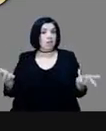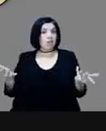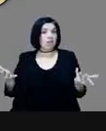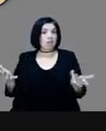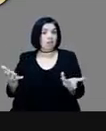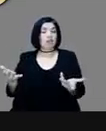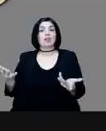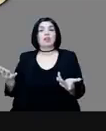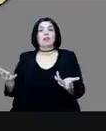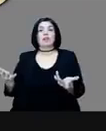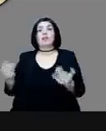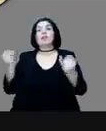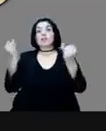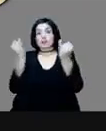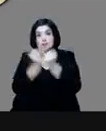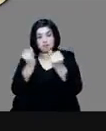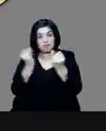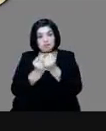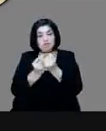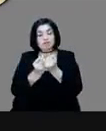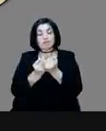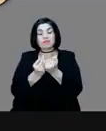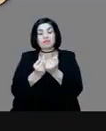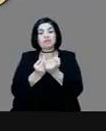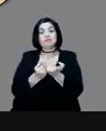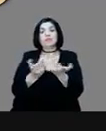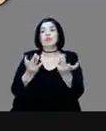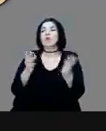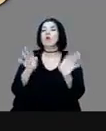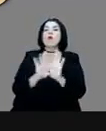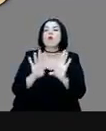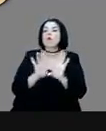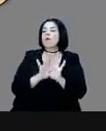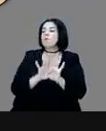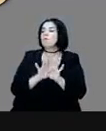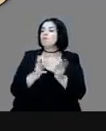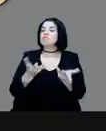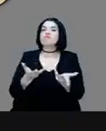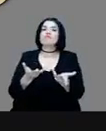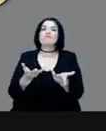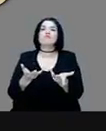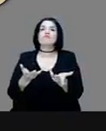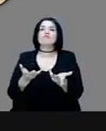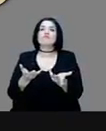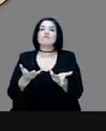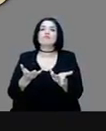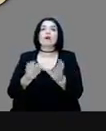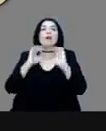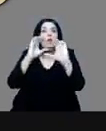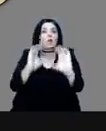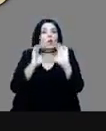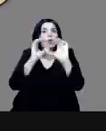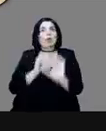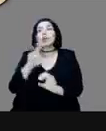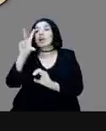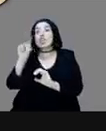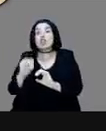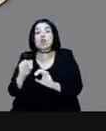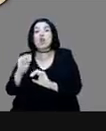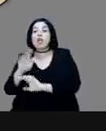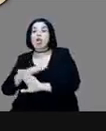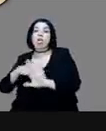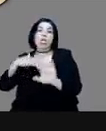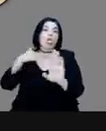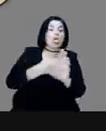otro, pues, tratar de que no haya precisamente una sublevación en contra de los